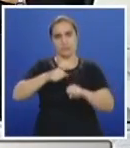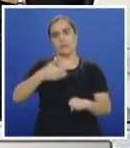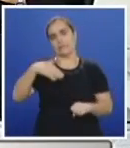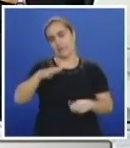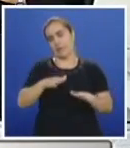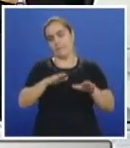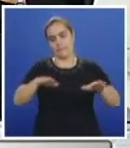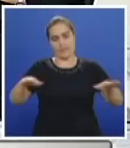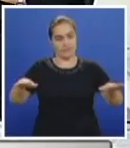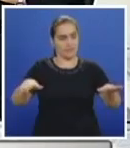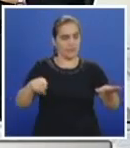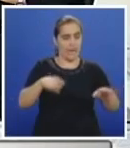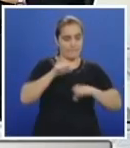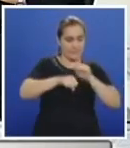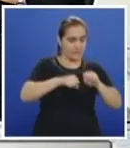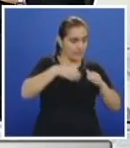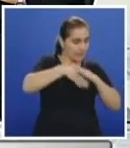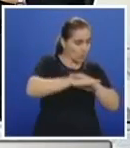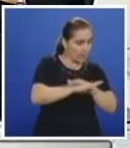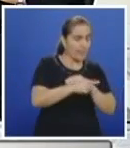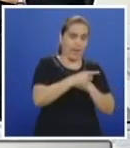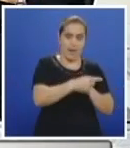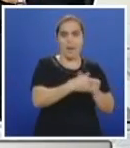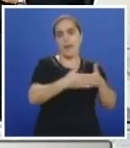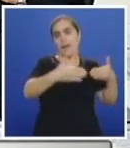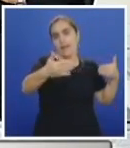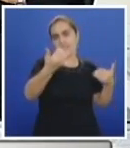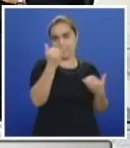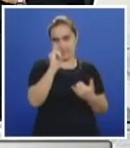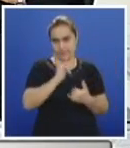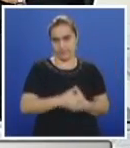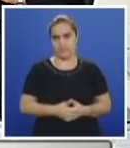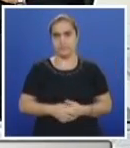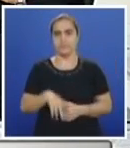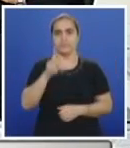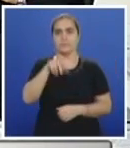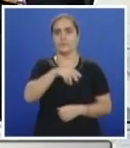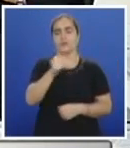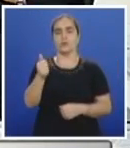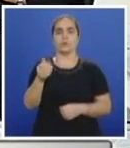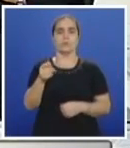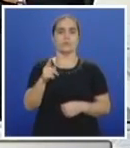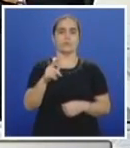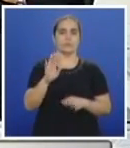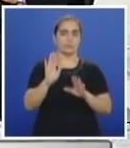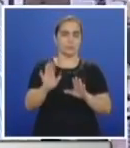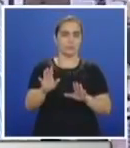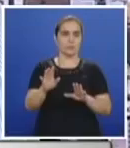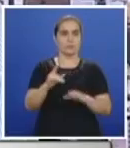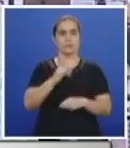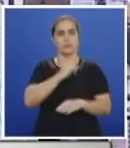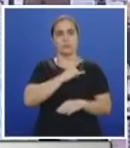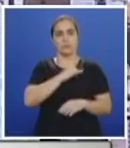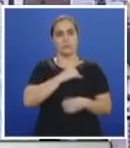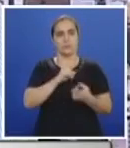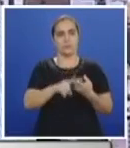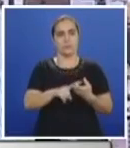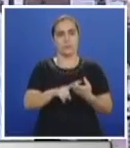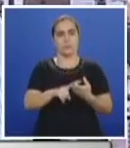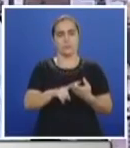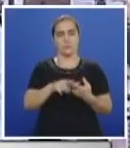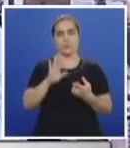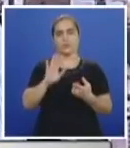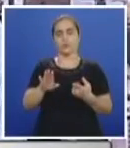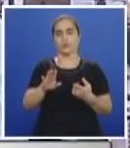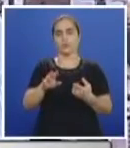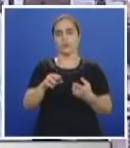grande para dejar la bicicleta. Y como dice el secretario, hay otras alternativas que se están gestando a nivel universitario. Está el plan lleva de